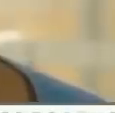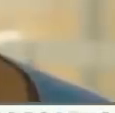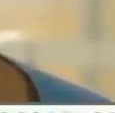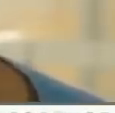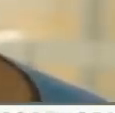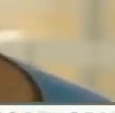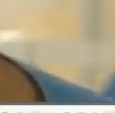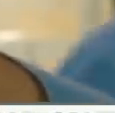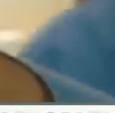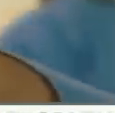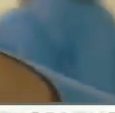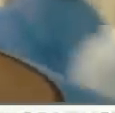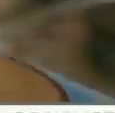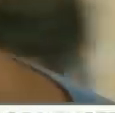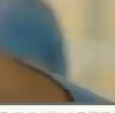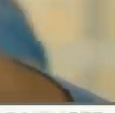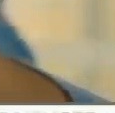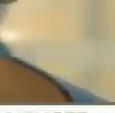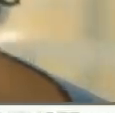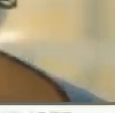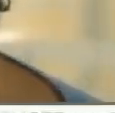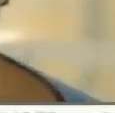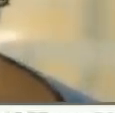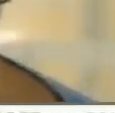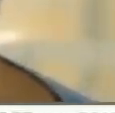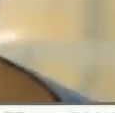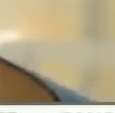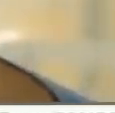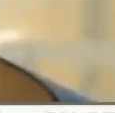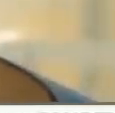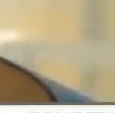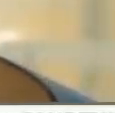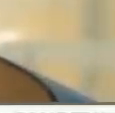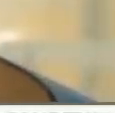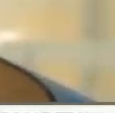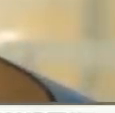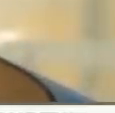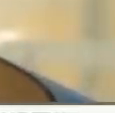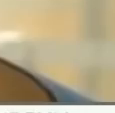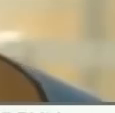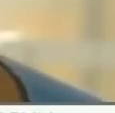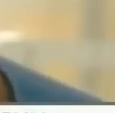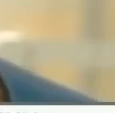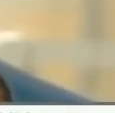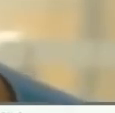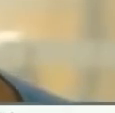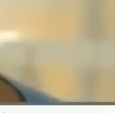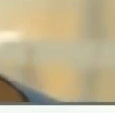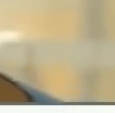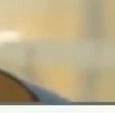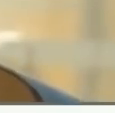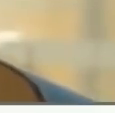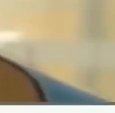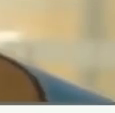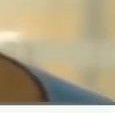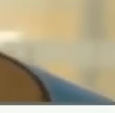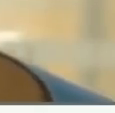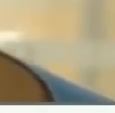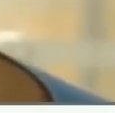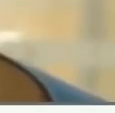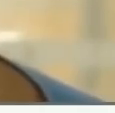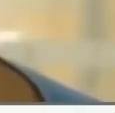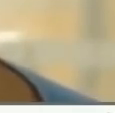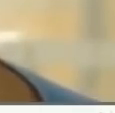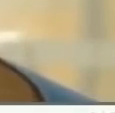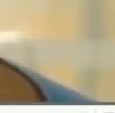progresivamente, y el tipo de pacientes, que admitimos, tiene un perfil, un poco distinto, al anterior, vemos un nivel, de prevalencia, de pacientes, más jóvenes, con cuadros